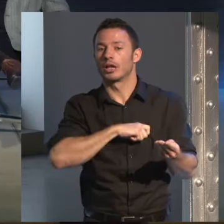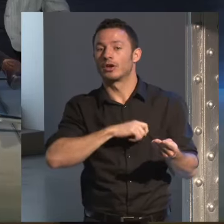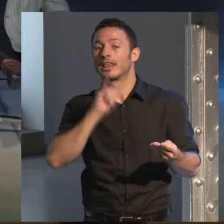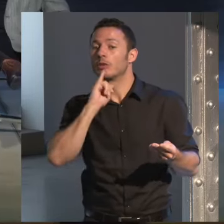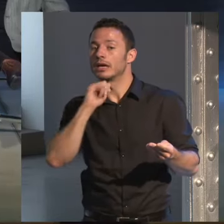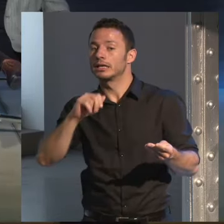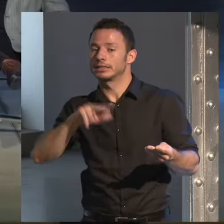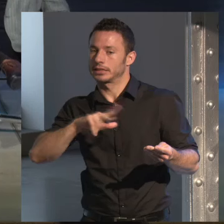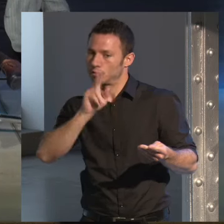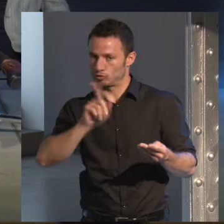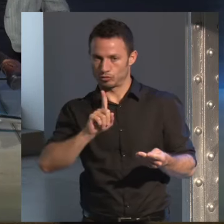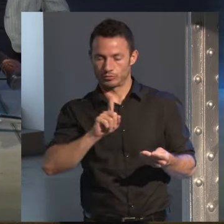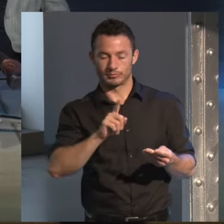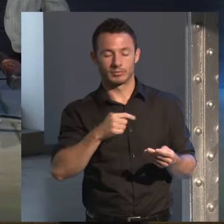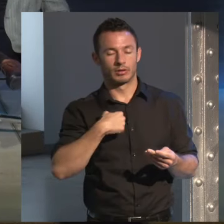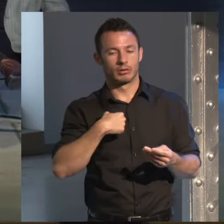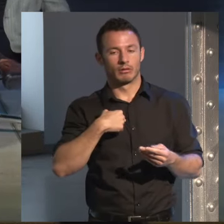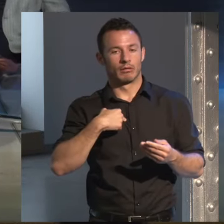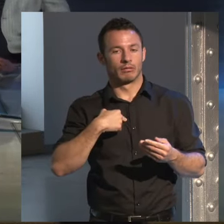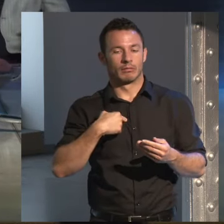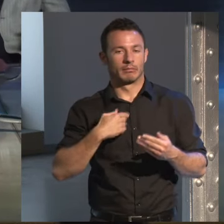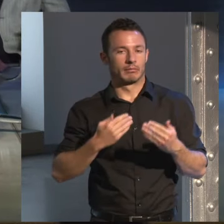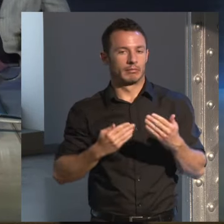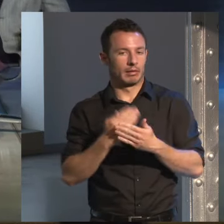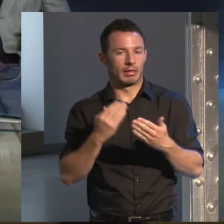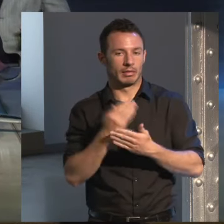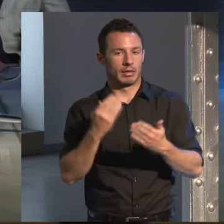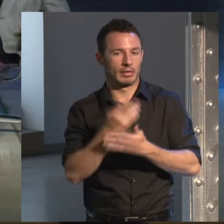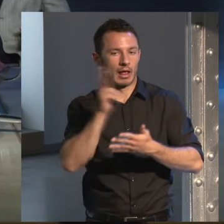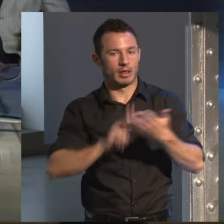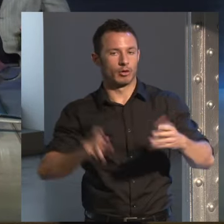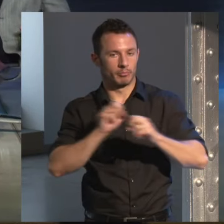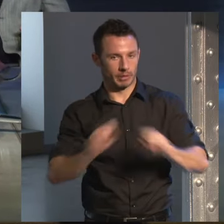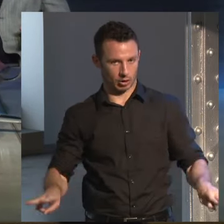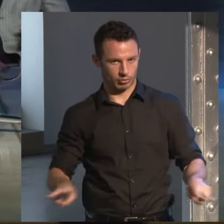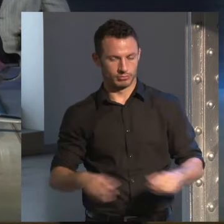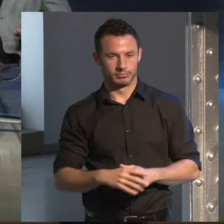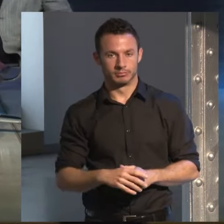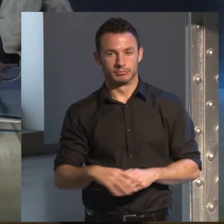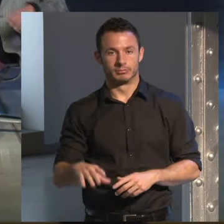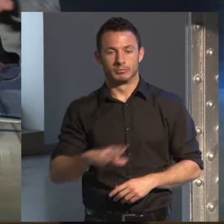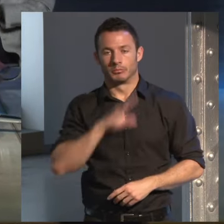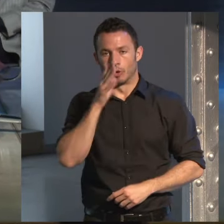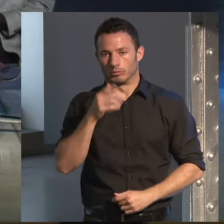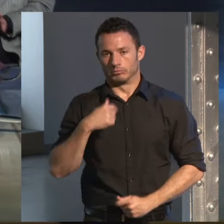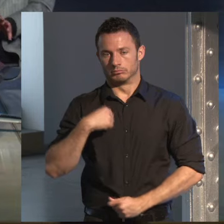cada vez soy peor lector cada vez soy peor lector por condiciones